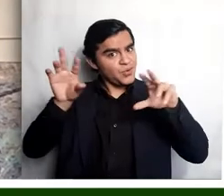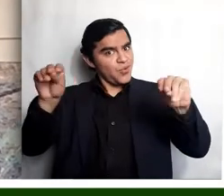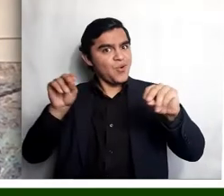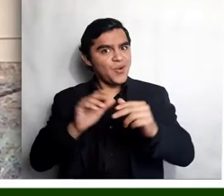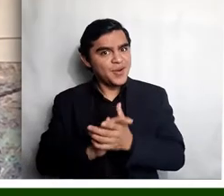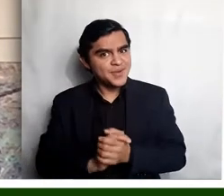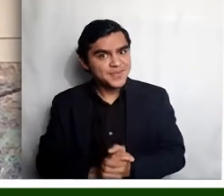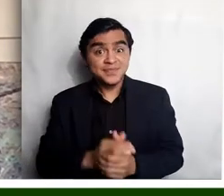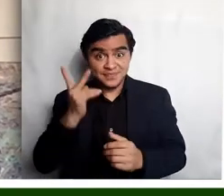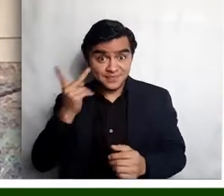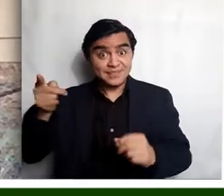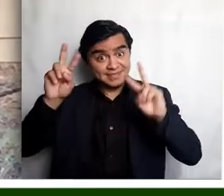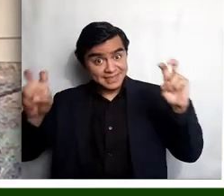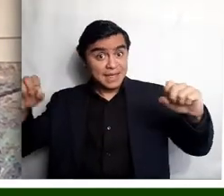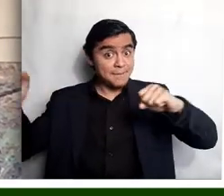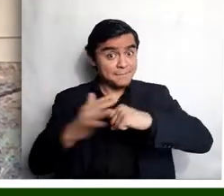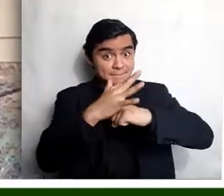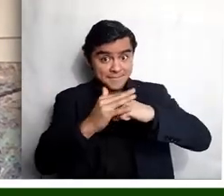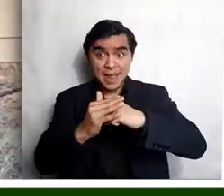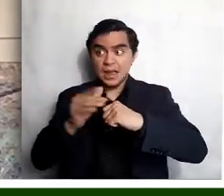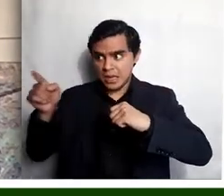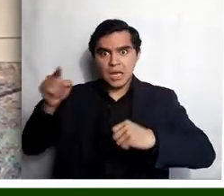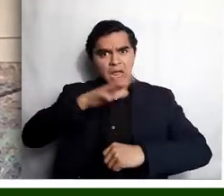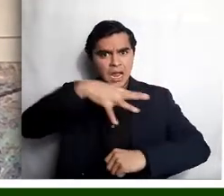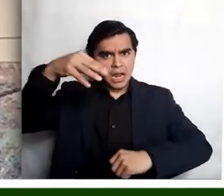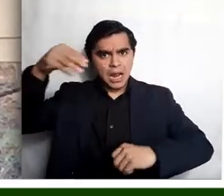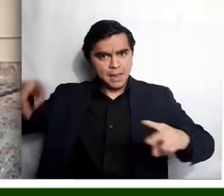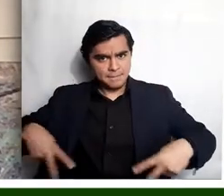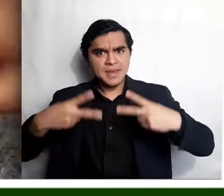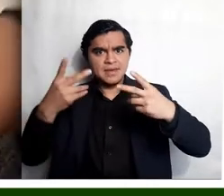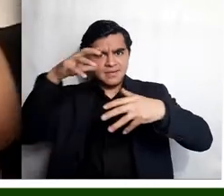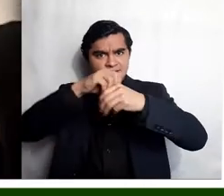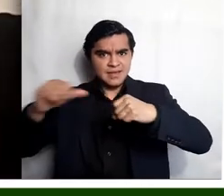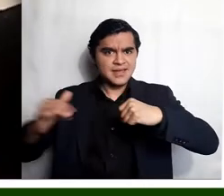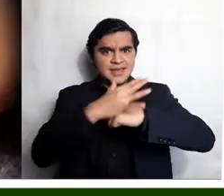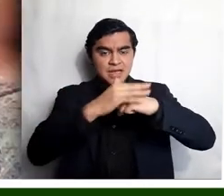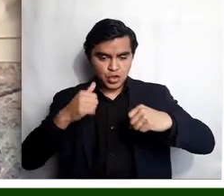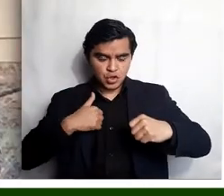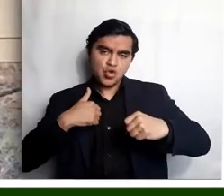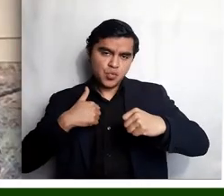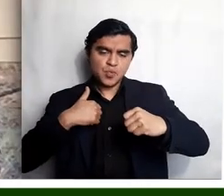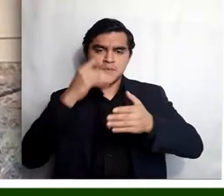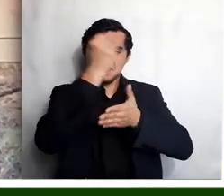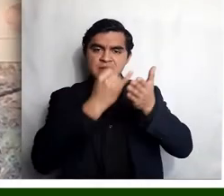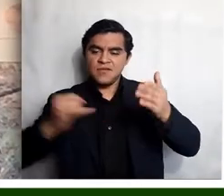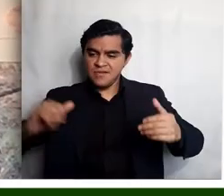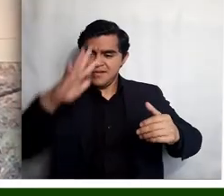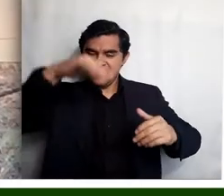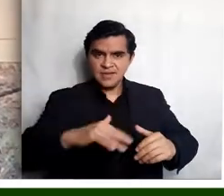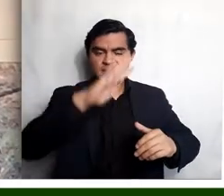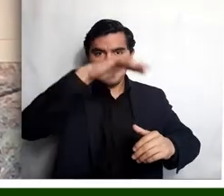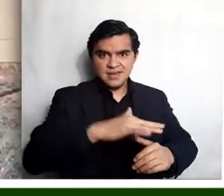ven, nos habla del mar, donde hay el calamar, en el mar. Yo dibujo unas olas del mar y puedo dibujar de hecho hasta la tinta